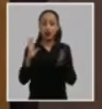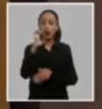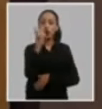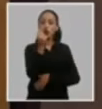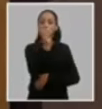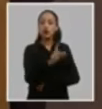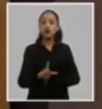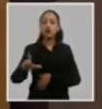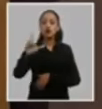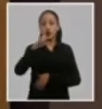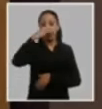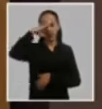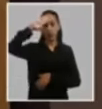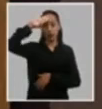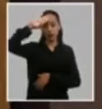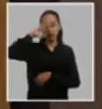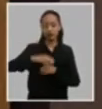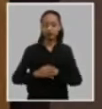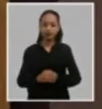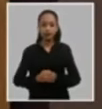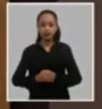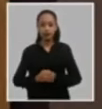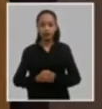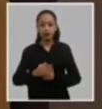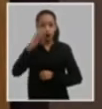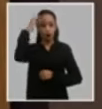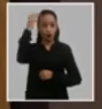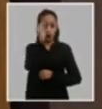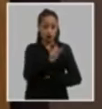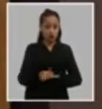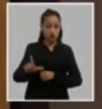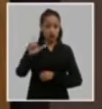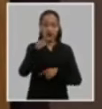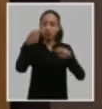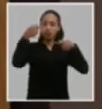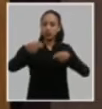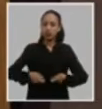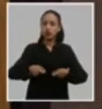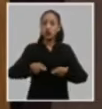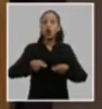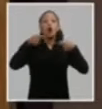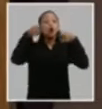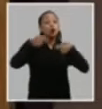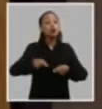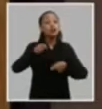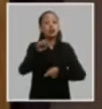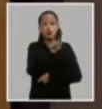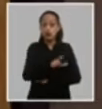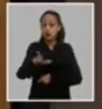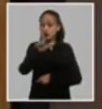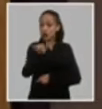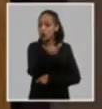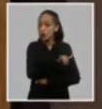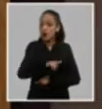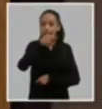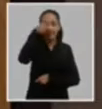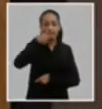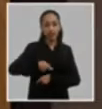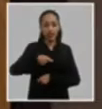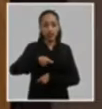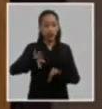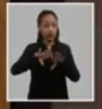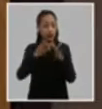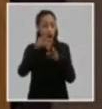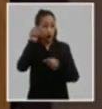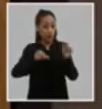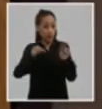el estado socialista de derechos y justicia social como garante de la igualdad de deberes y derechos que